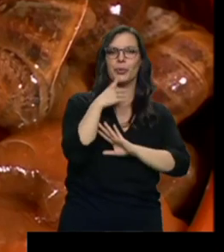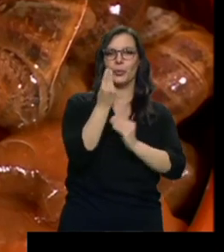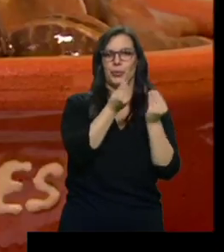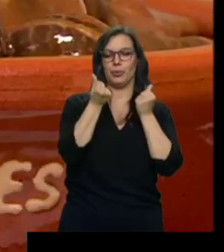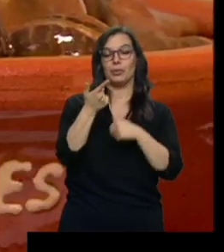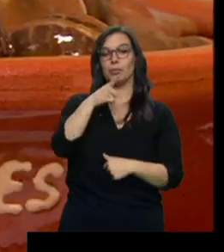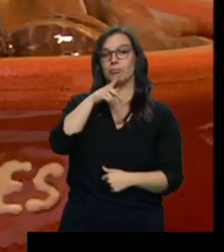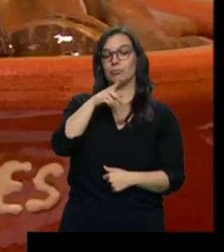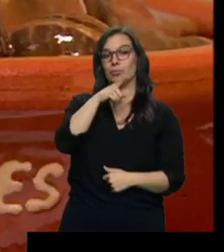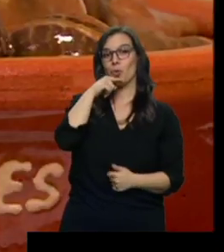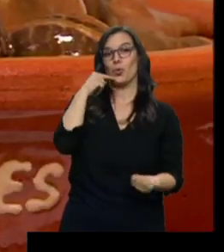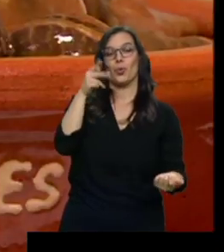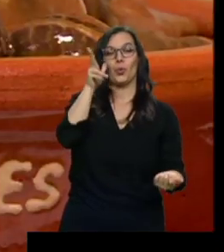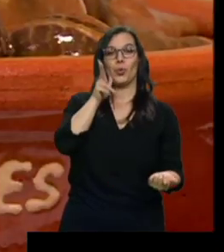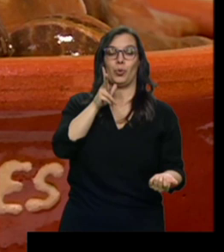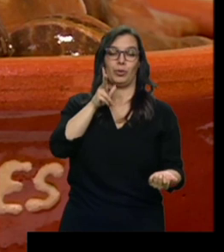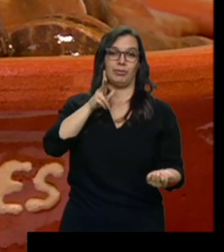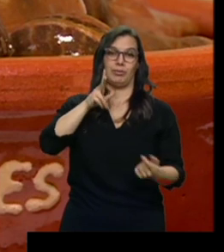manjar cada primavera.